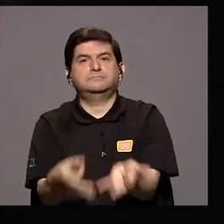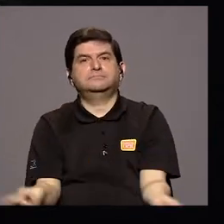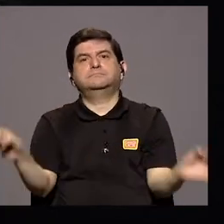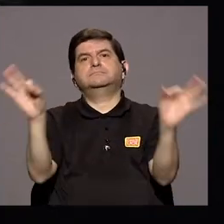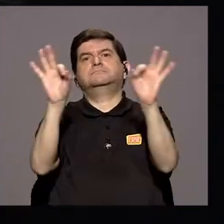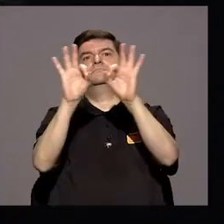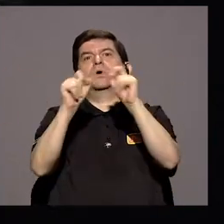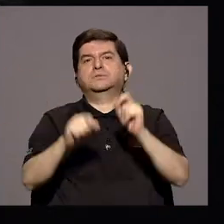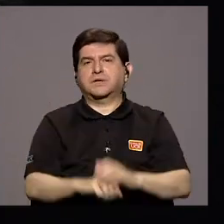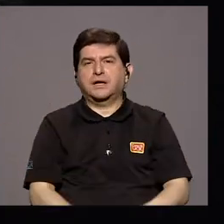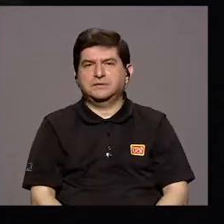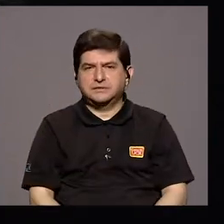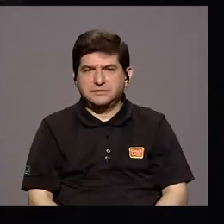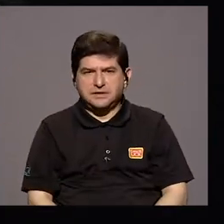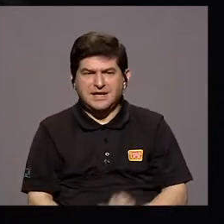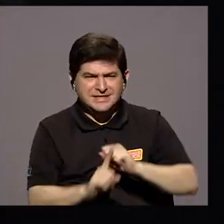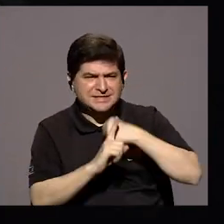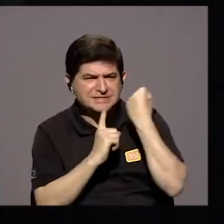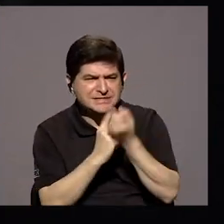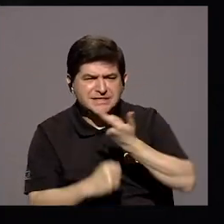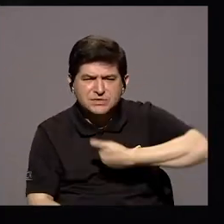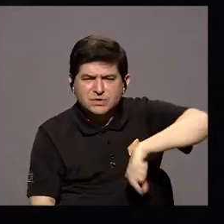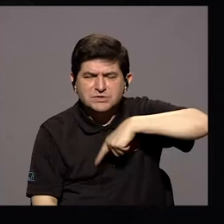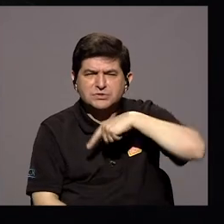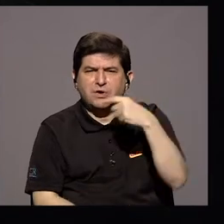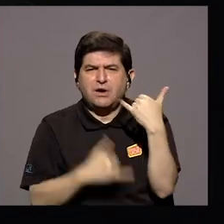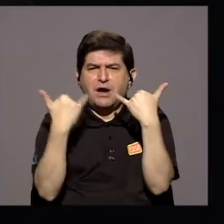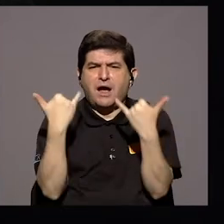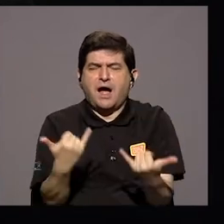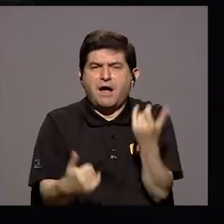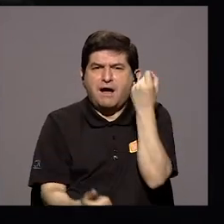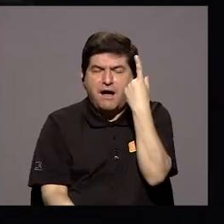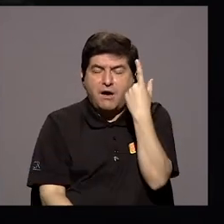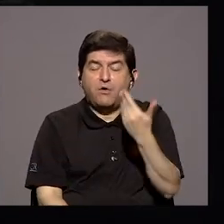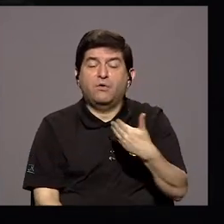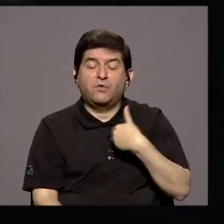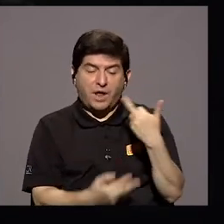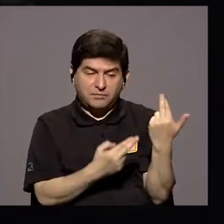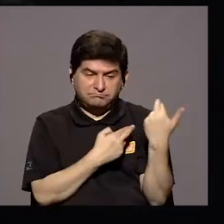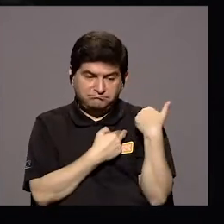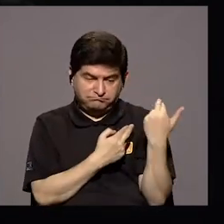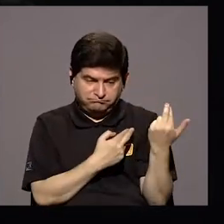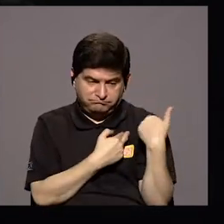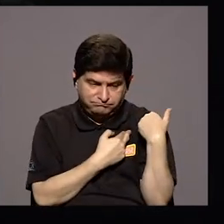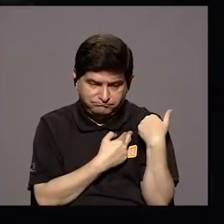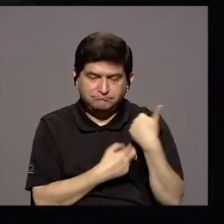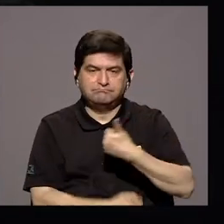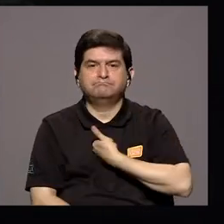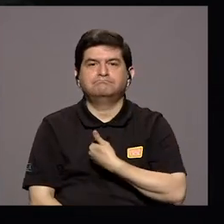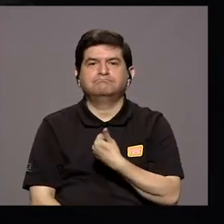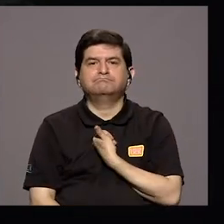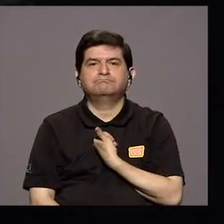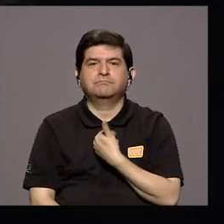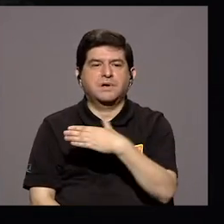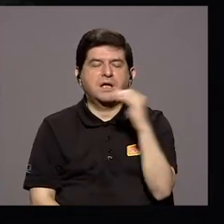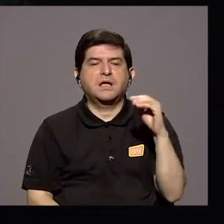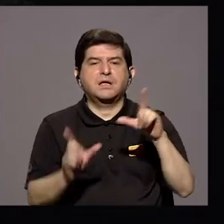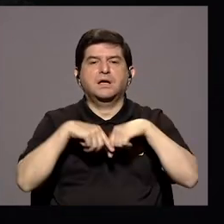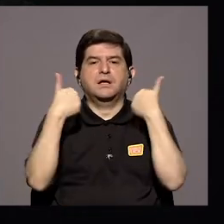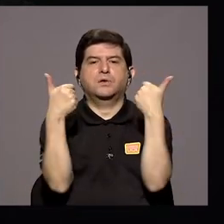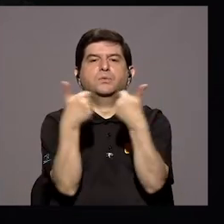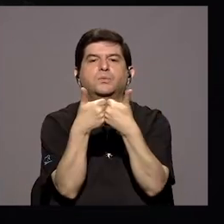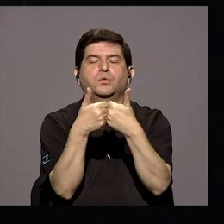Esto nos ha llamado a entender Que nosotros tenemos responsabilidad Sobre nosotros mismos Y sobre la